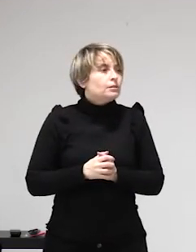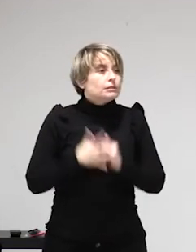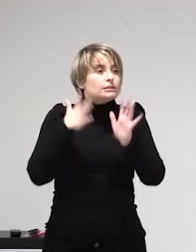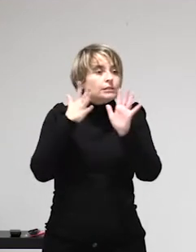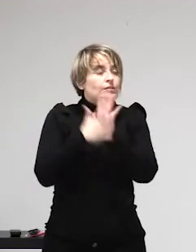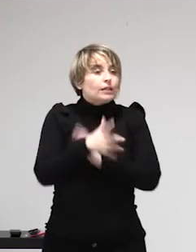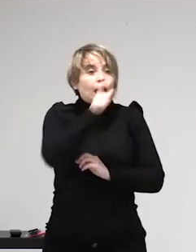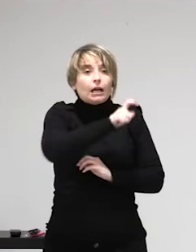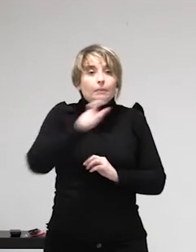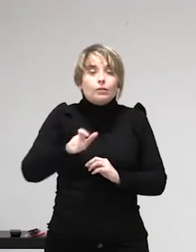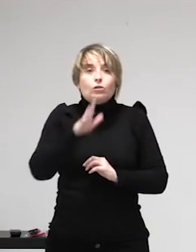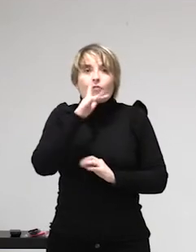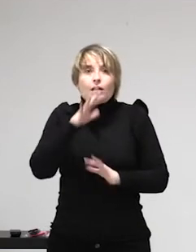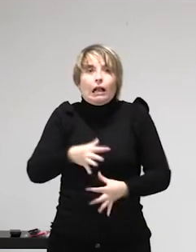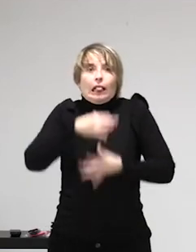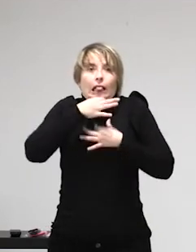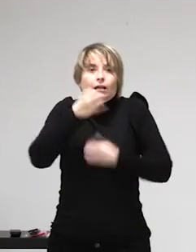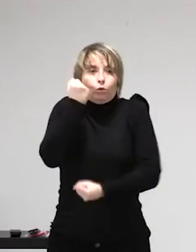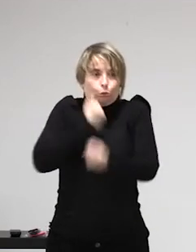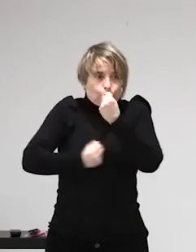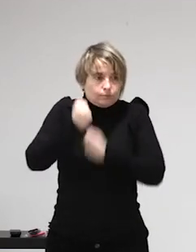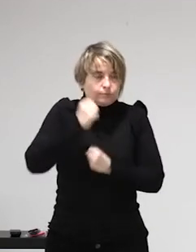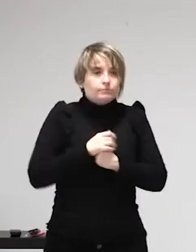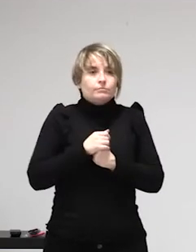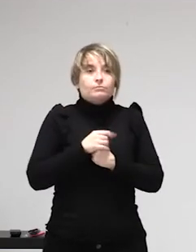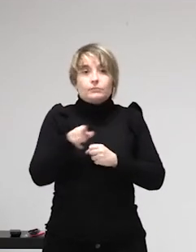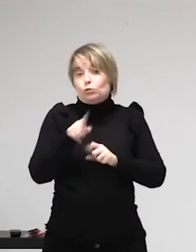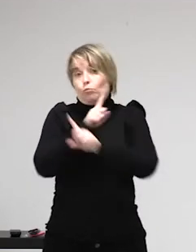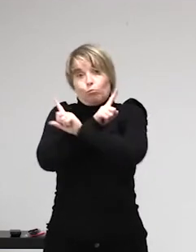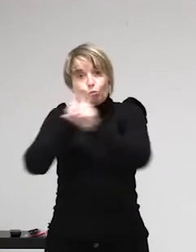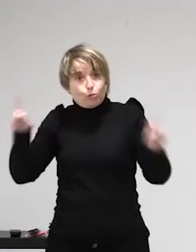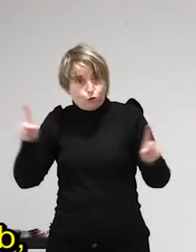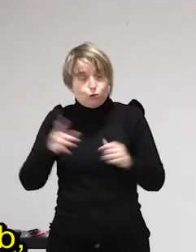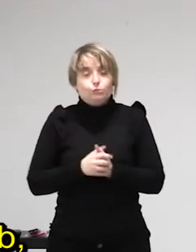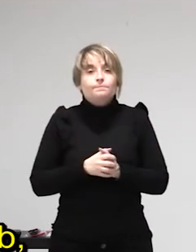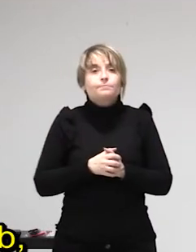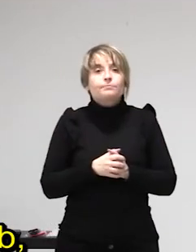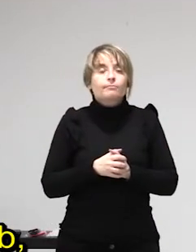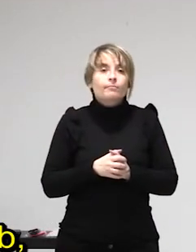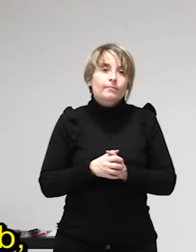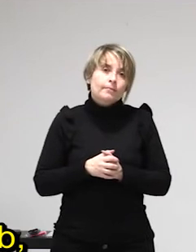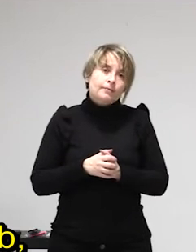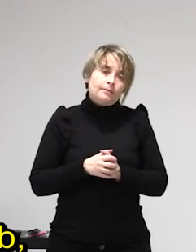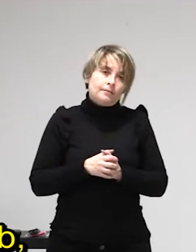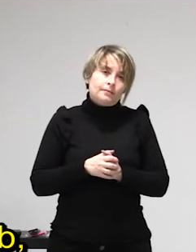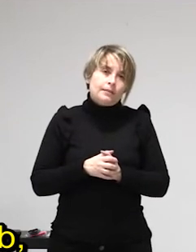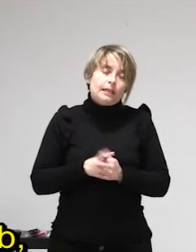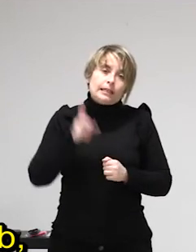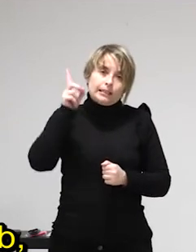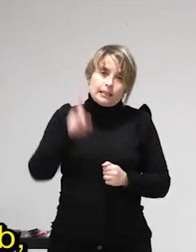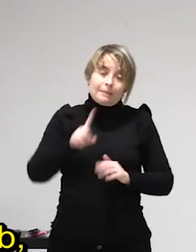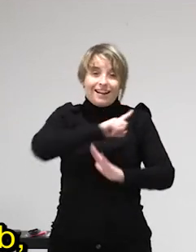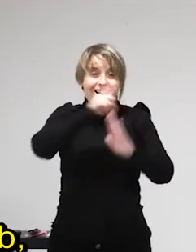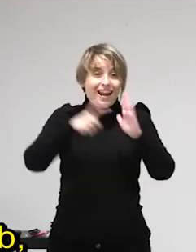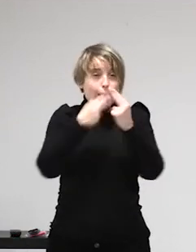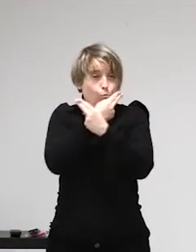pincelada pero danos un poco el marco de cómo se está haciendo ahora mismo y también cuáles son esas leyes que yo también al principio recogiendo un párrafo